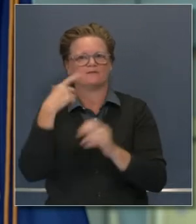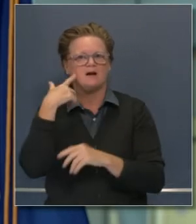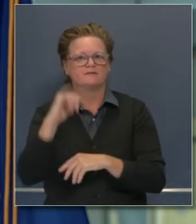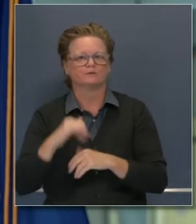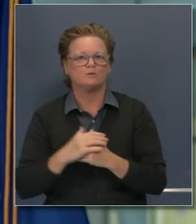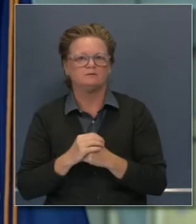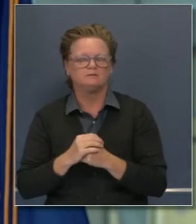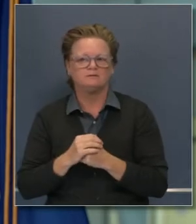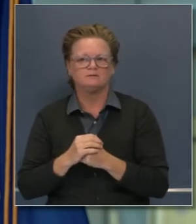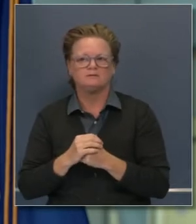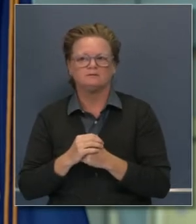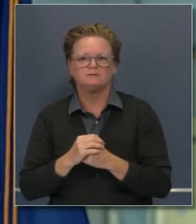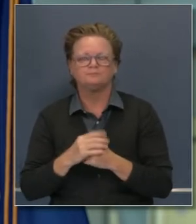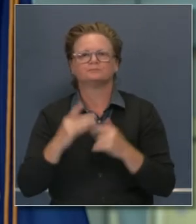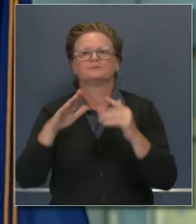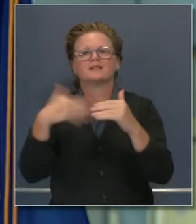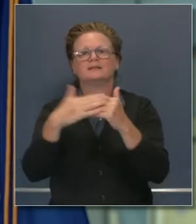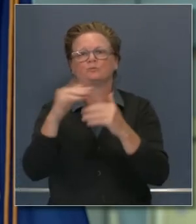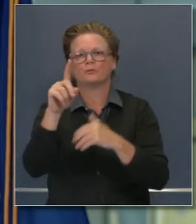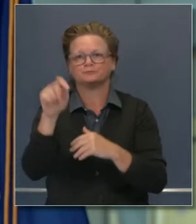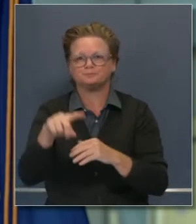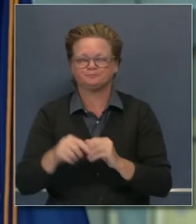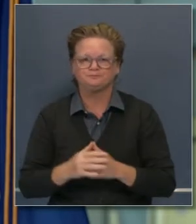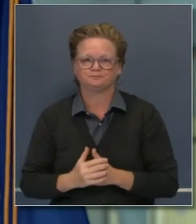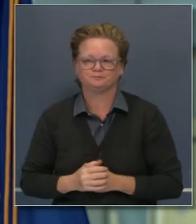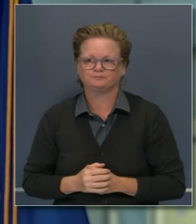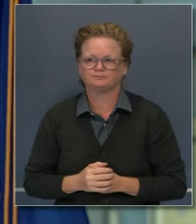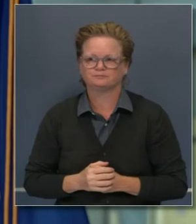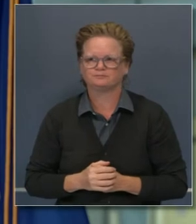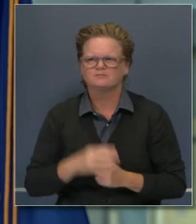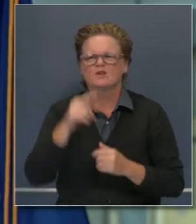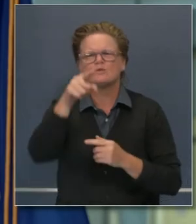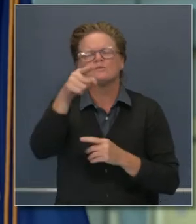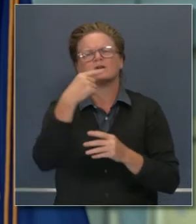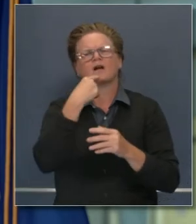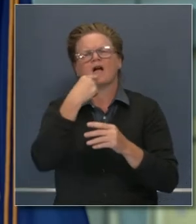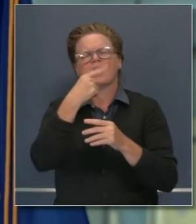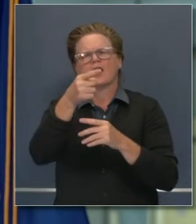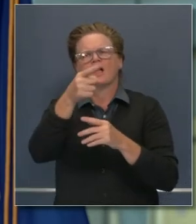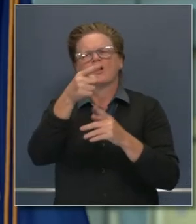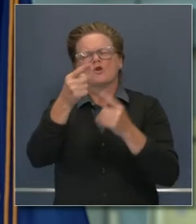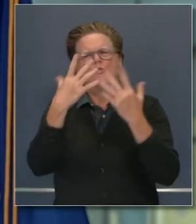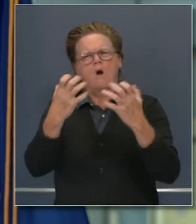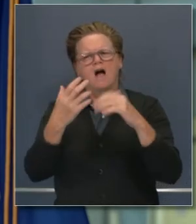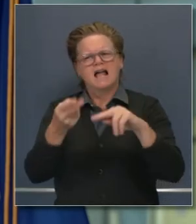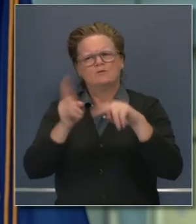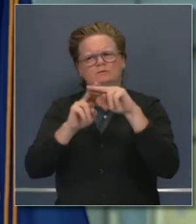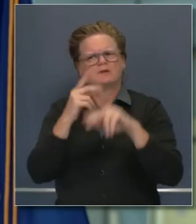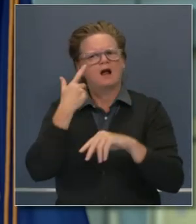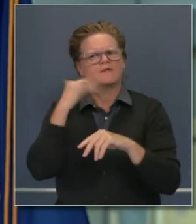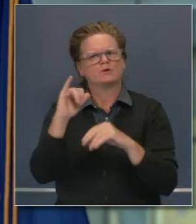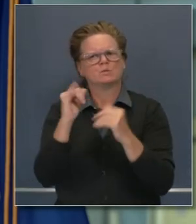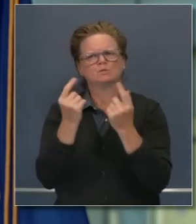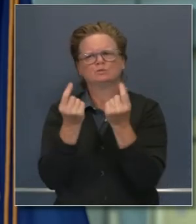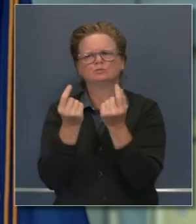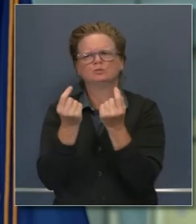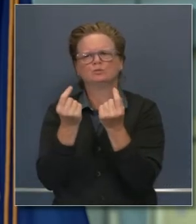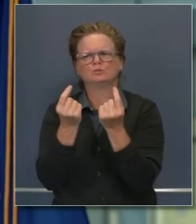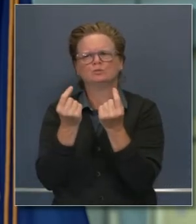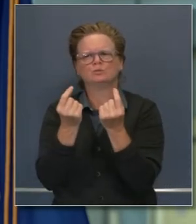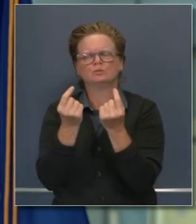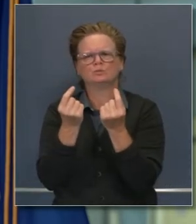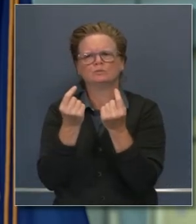La semana pasada, el gobernador dijo que quería aumentar las acciones de California para enfrentarse al cambio